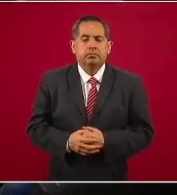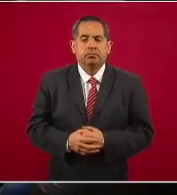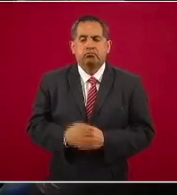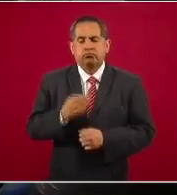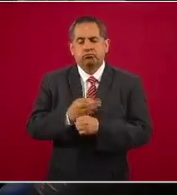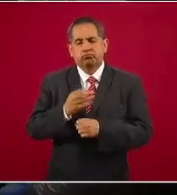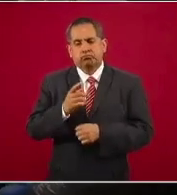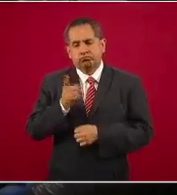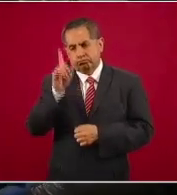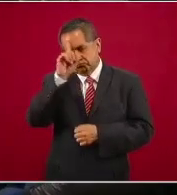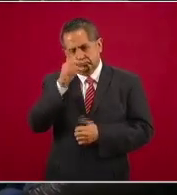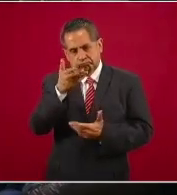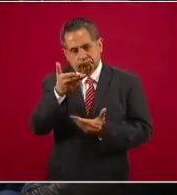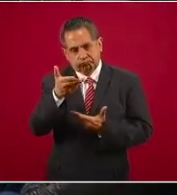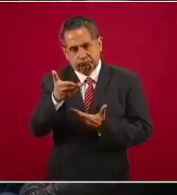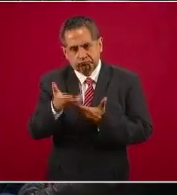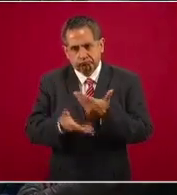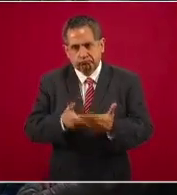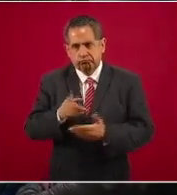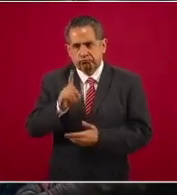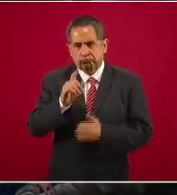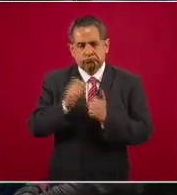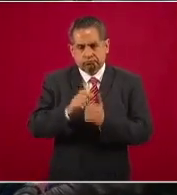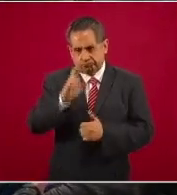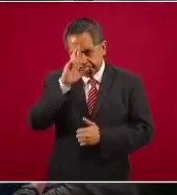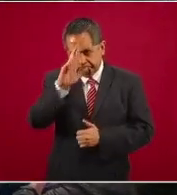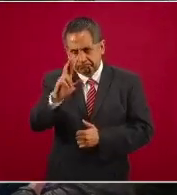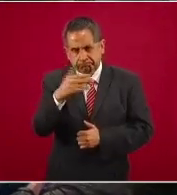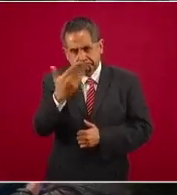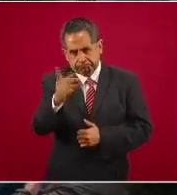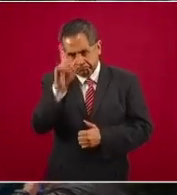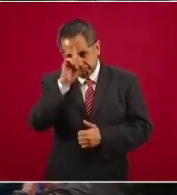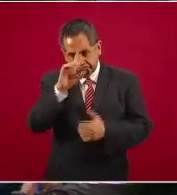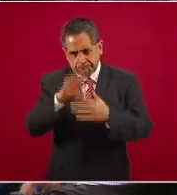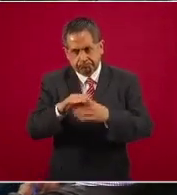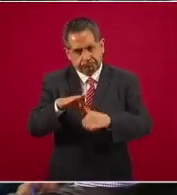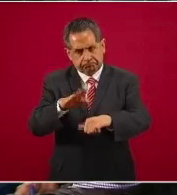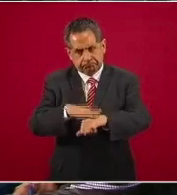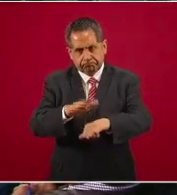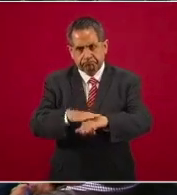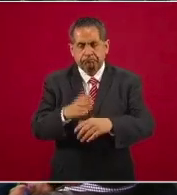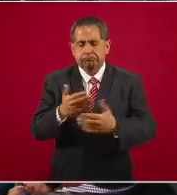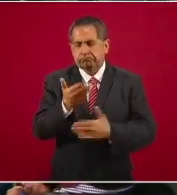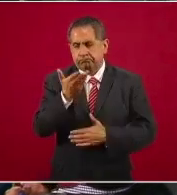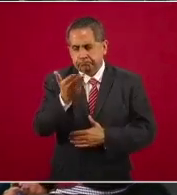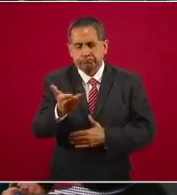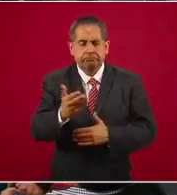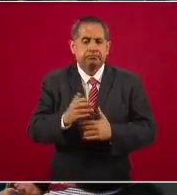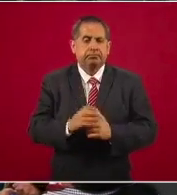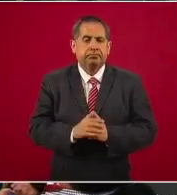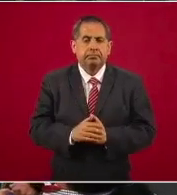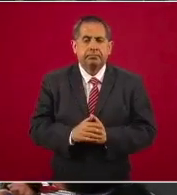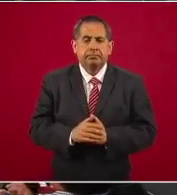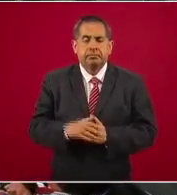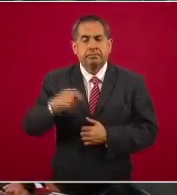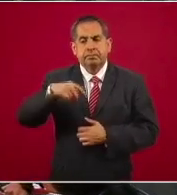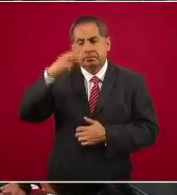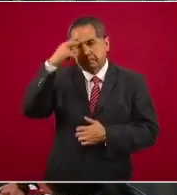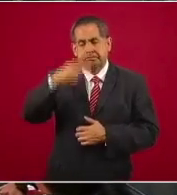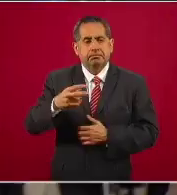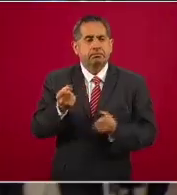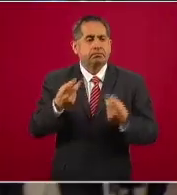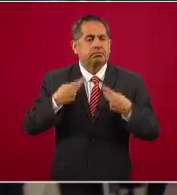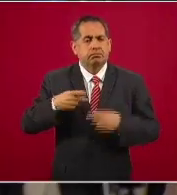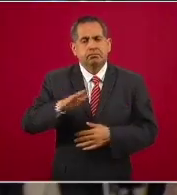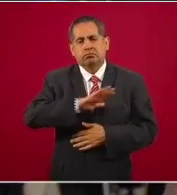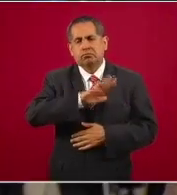Voy hacer un exhorto de manera respetuosa, lo voy a exhortar, le voy a pedir. En México han muerto